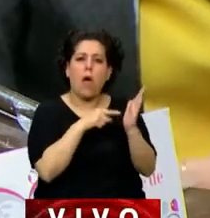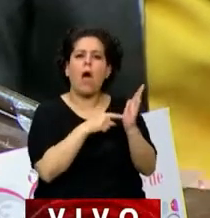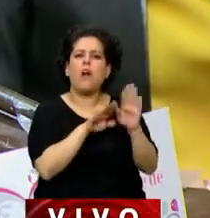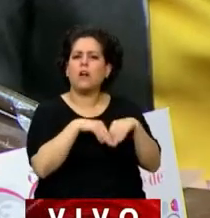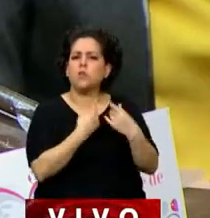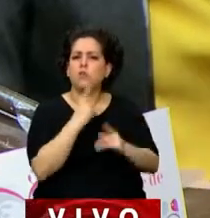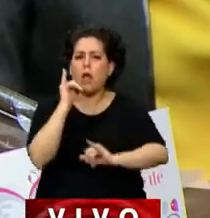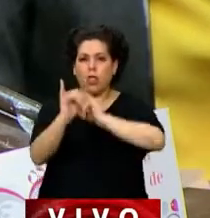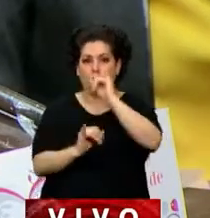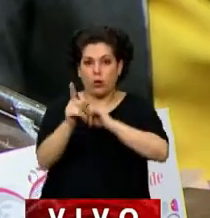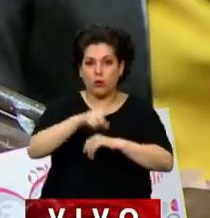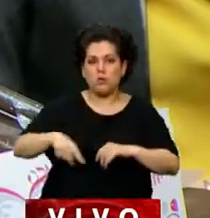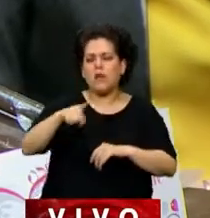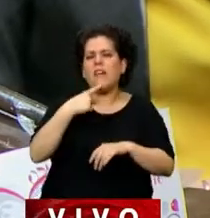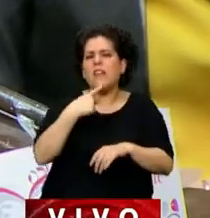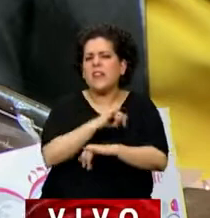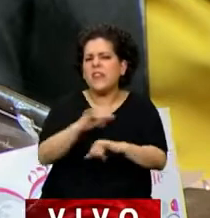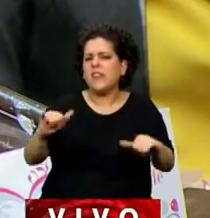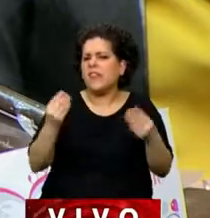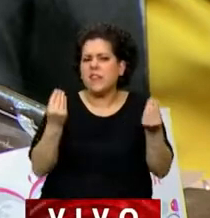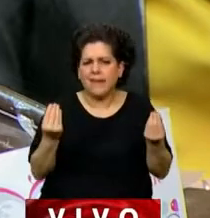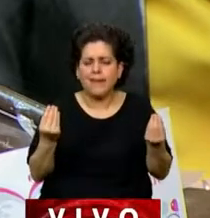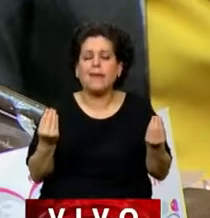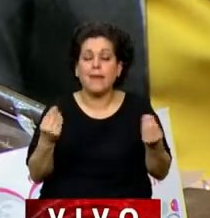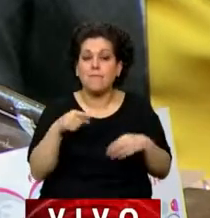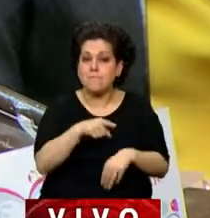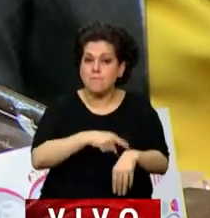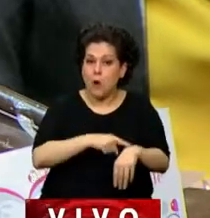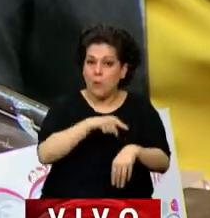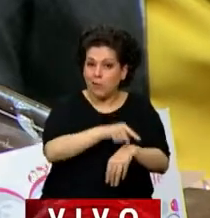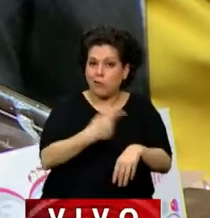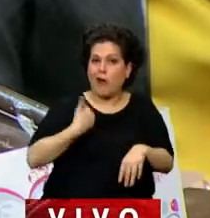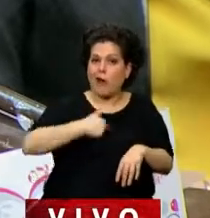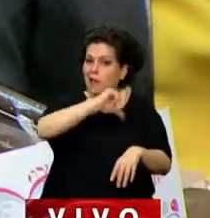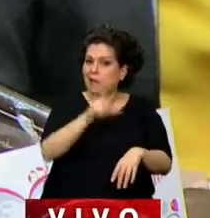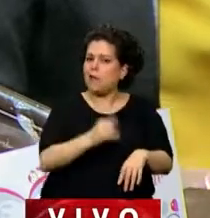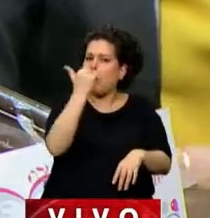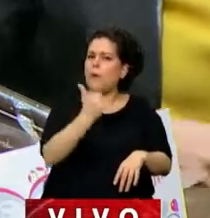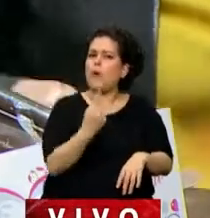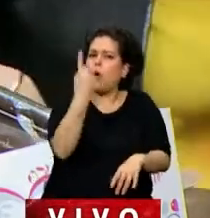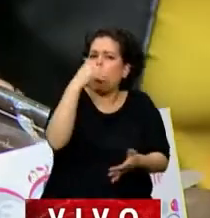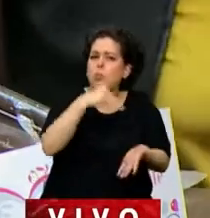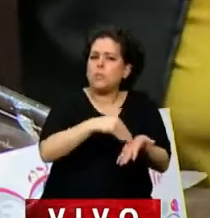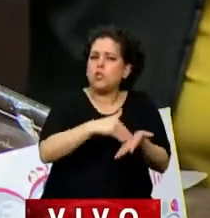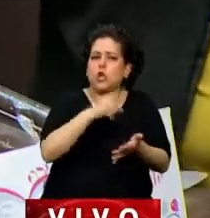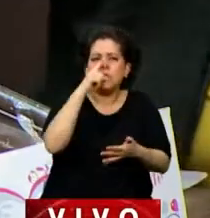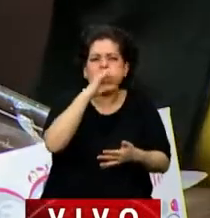contaba que por entonces la Argentina tenía un poquito más de un millón